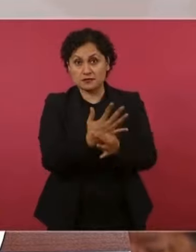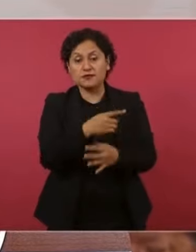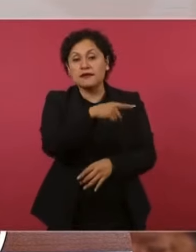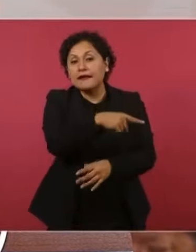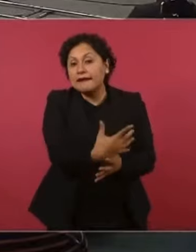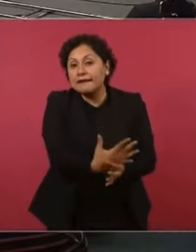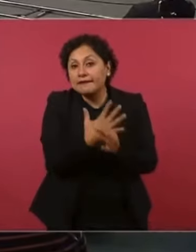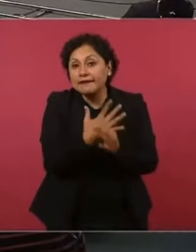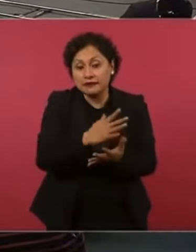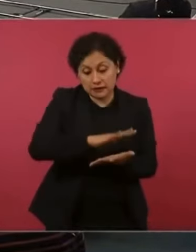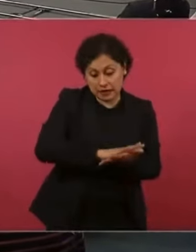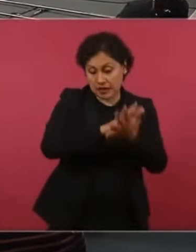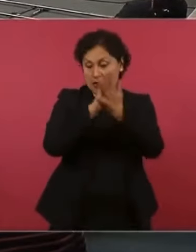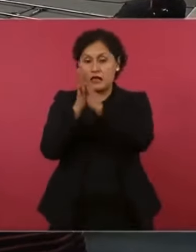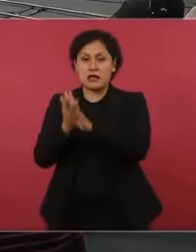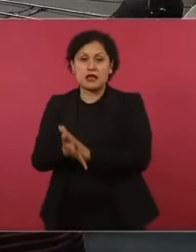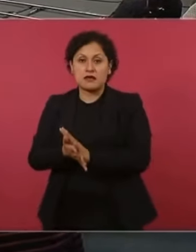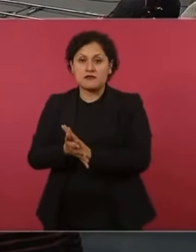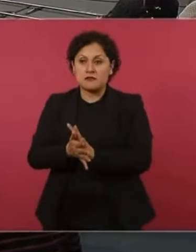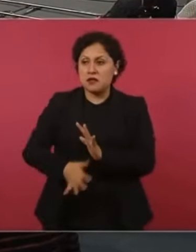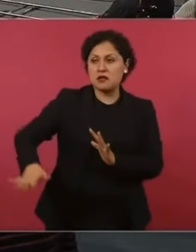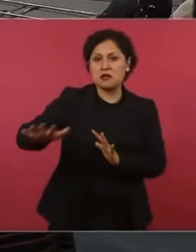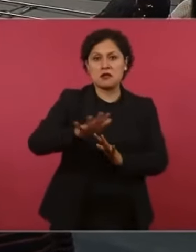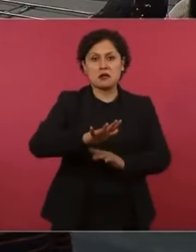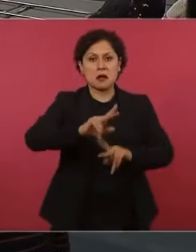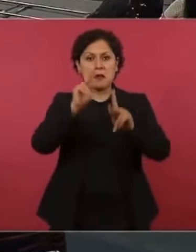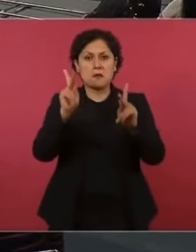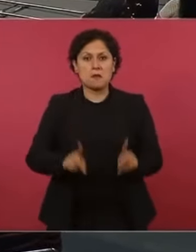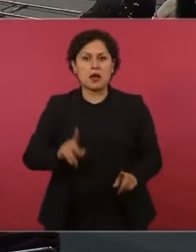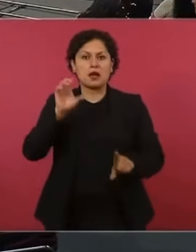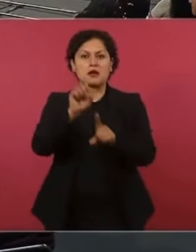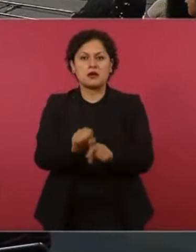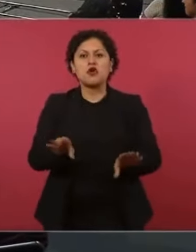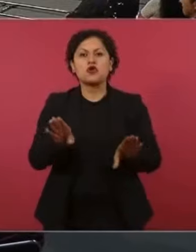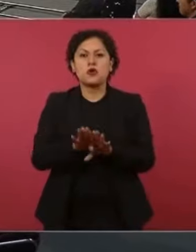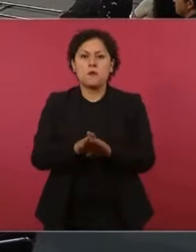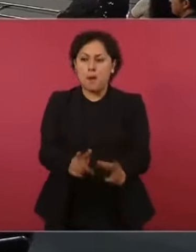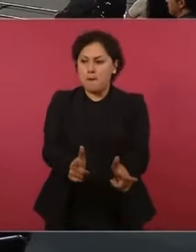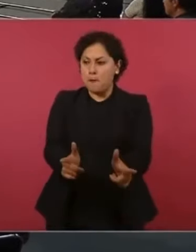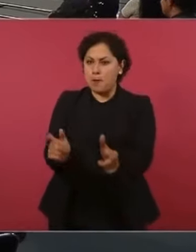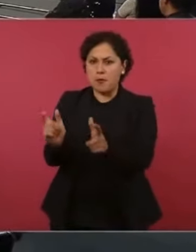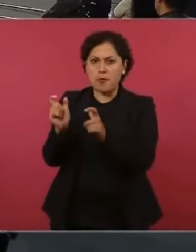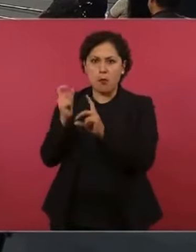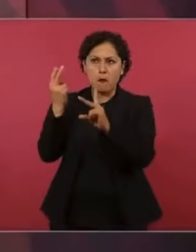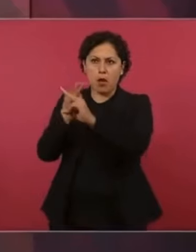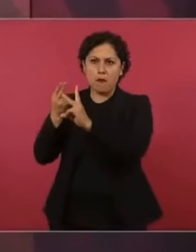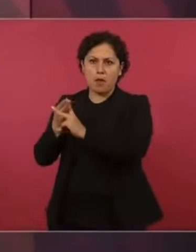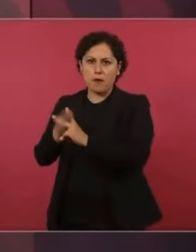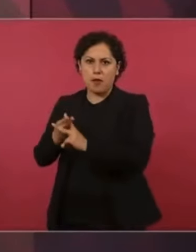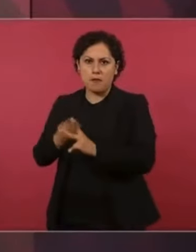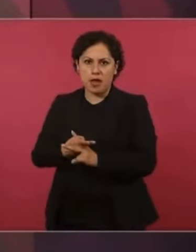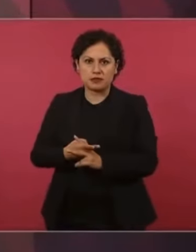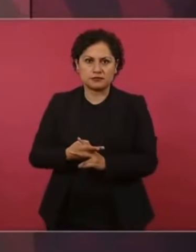manera de transformar era por la vía armada, y llamaban a no